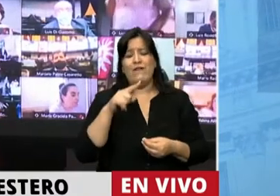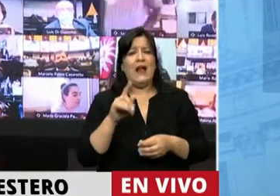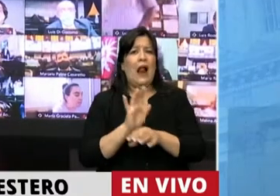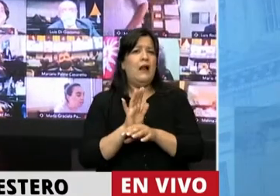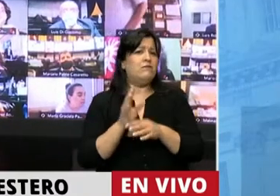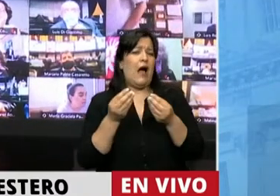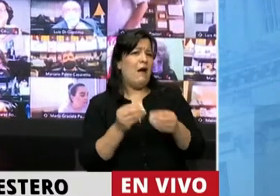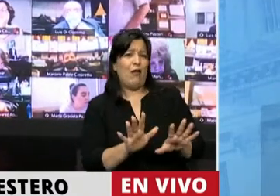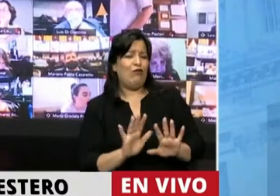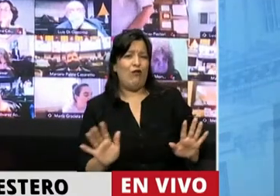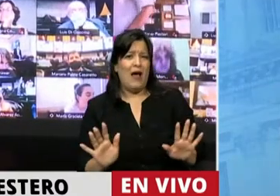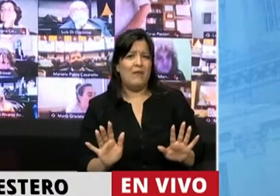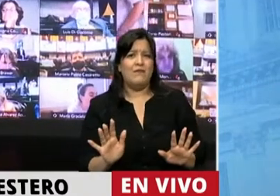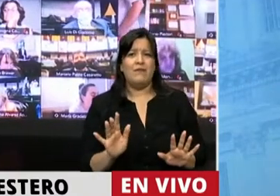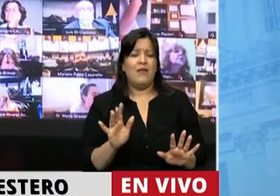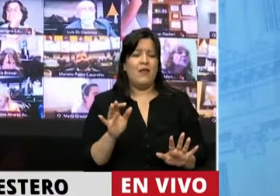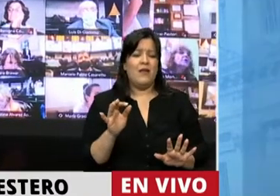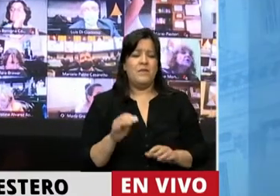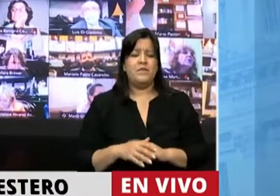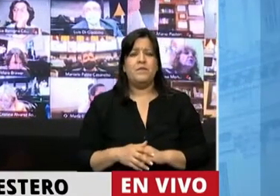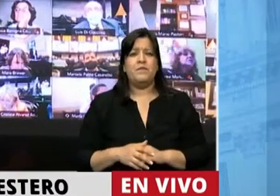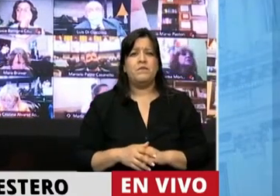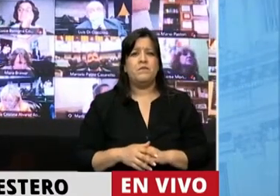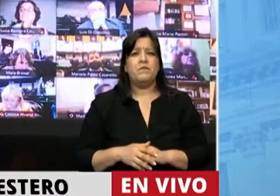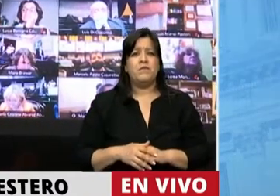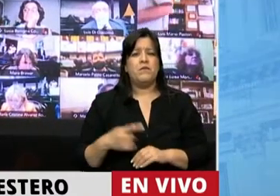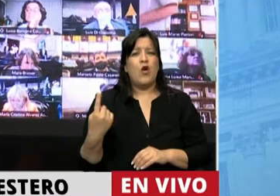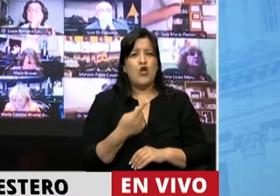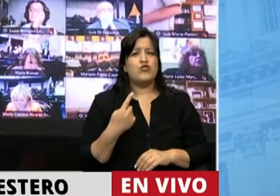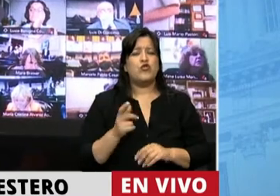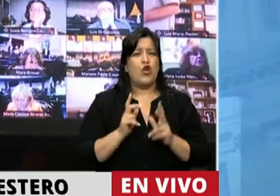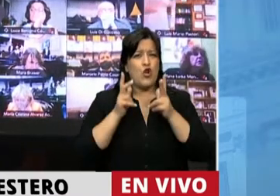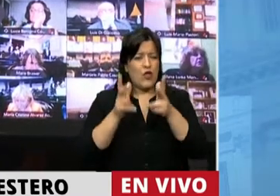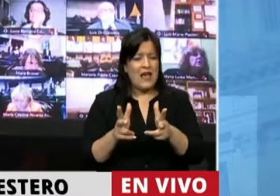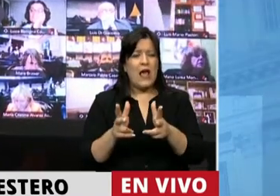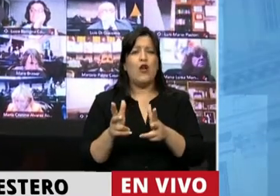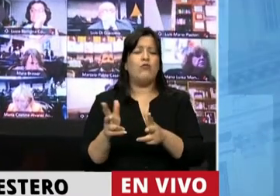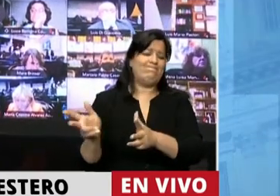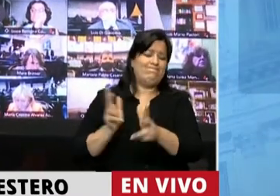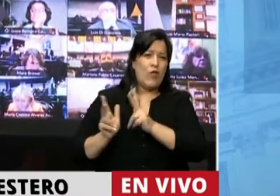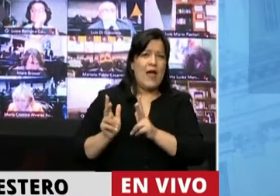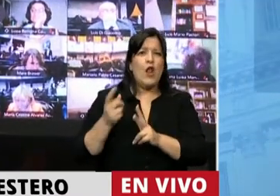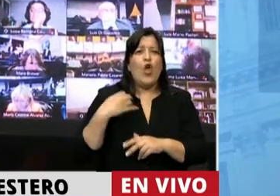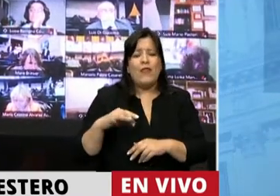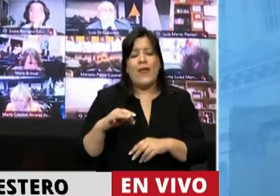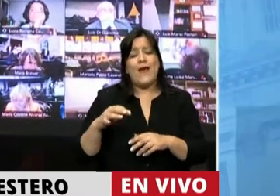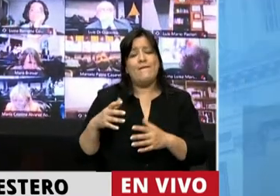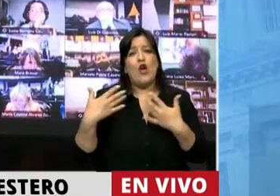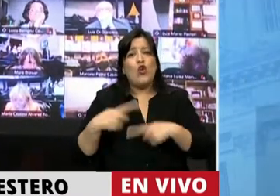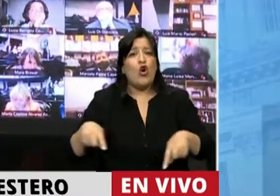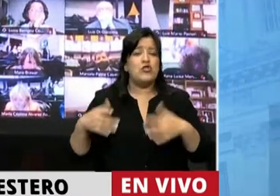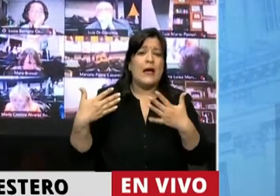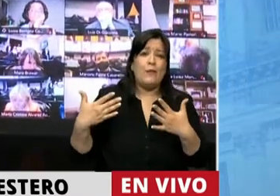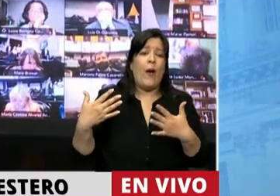superar, teníamos que eliminarla. Y así como nos habían dicho que teníamos que conformarnos con lo posible, nosotros le